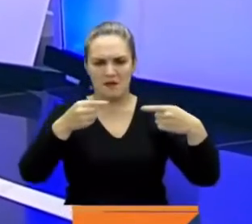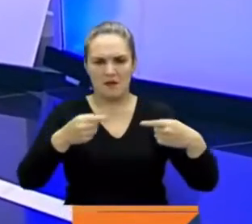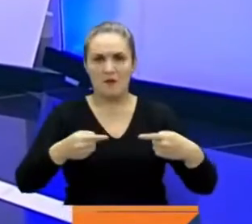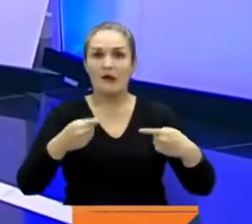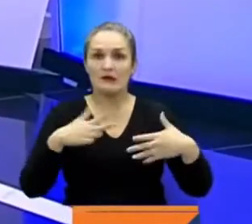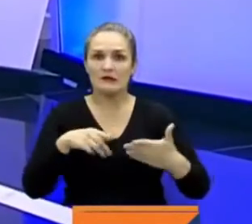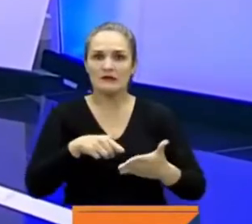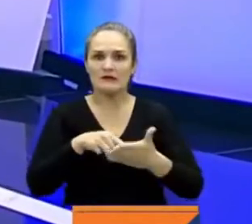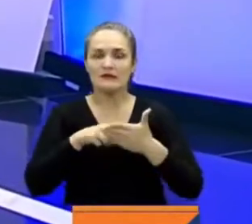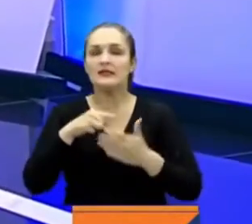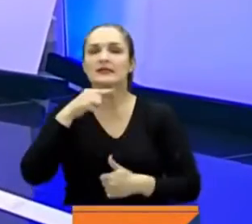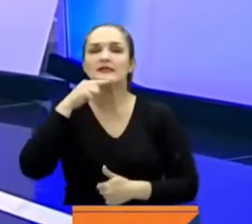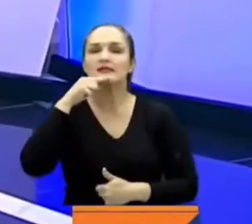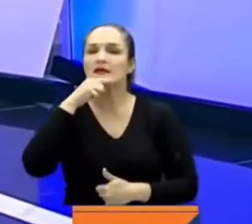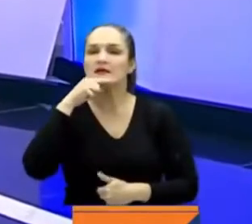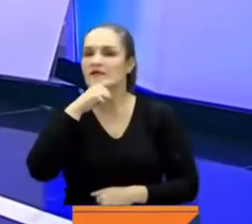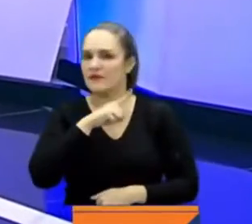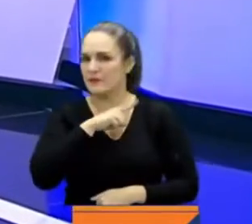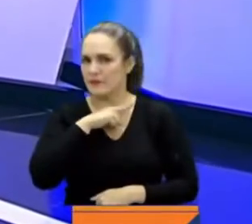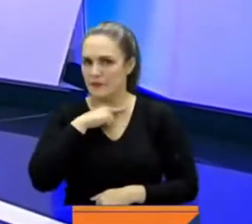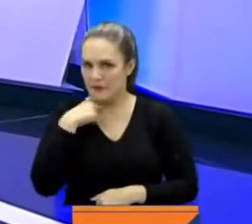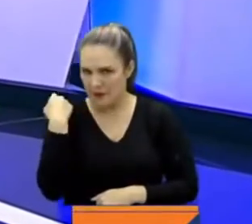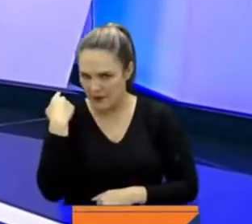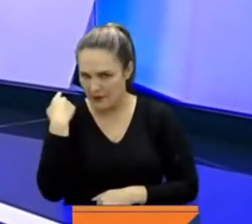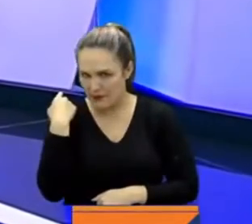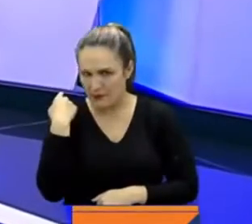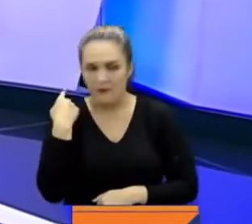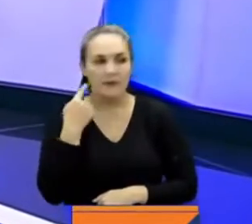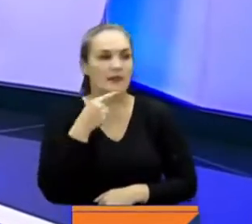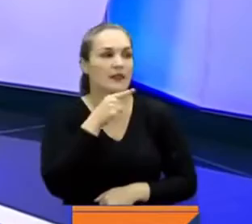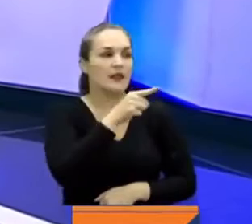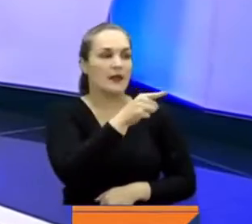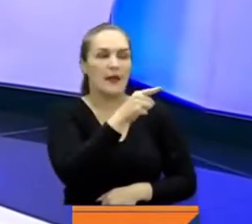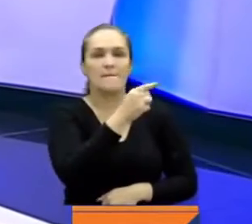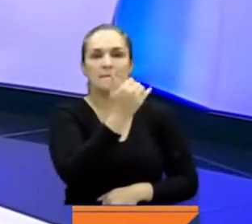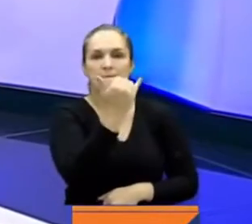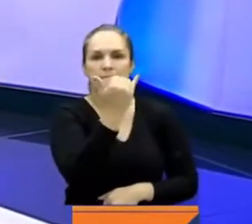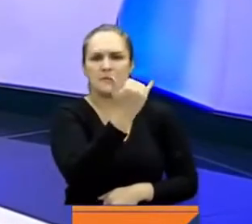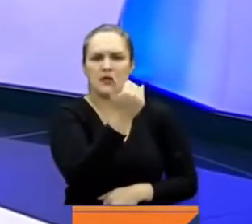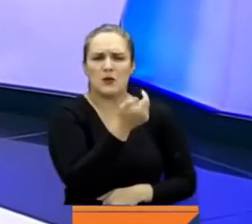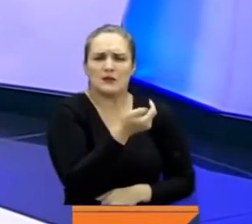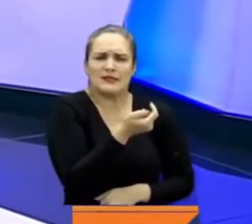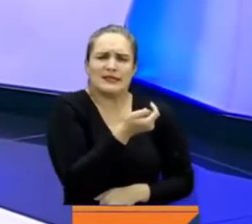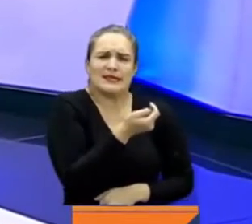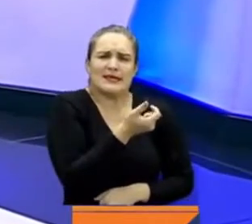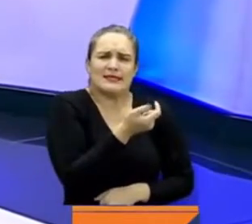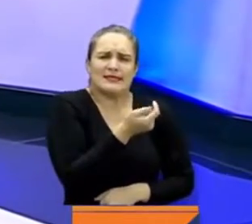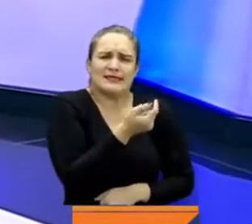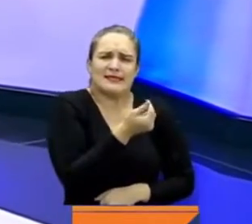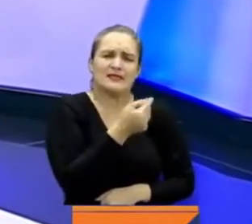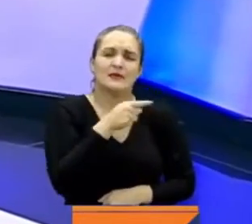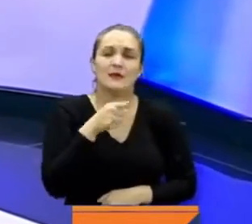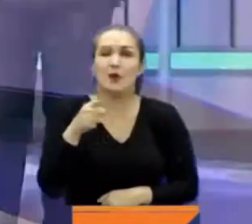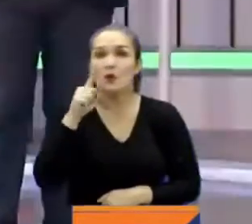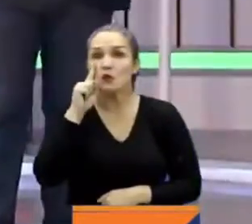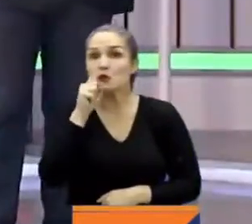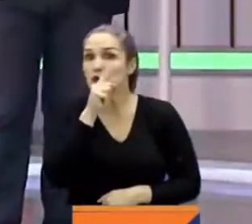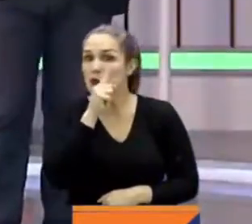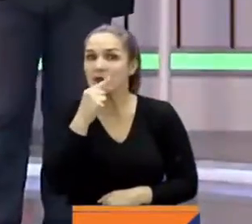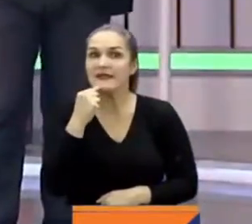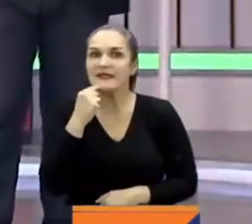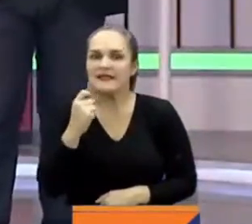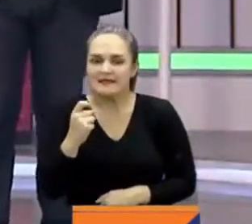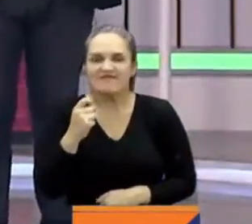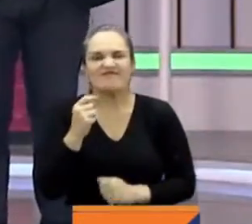Santa Fe perdió, Millonarios ganó con lo justo. El Junior también pasó por un momento complicado. Pero bueno, todos los goles y todo por